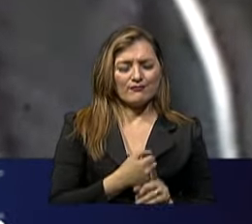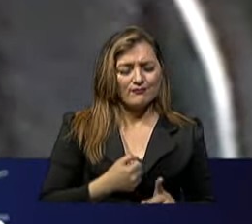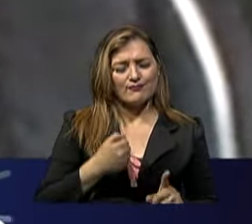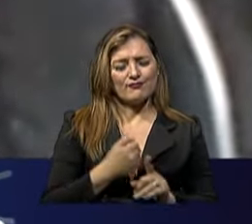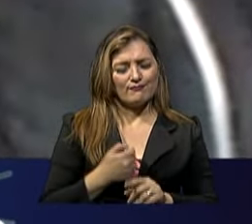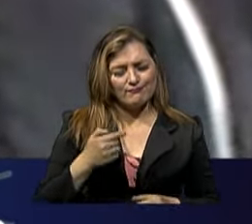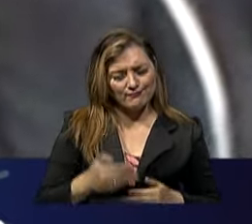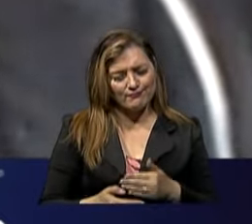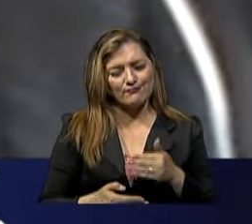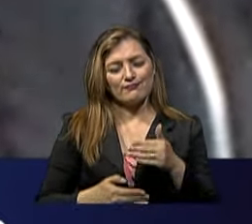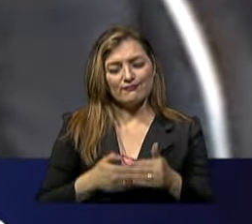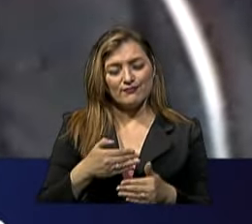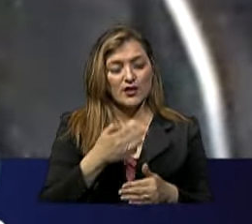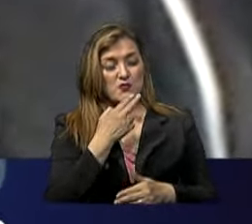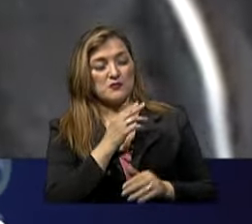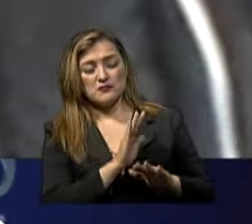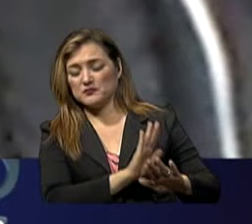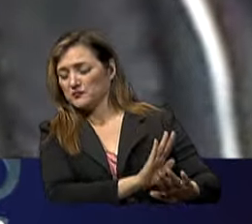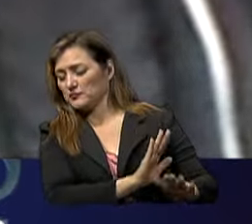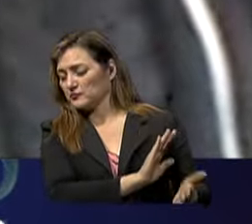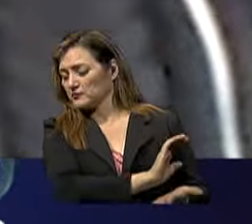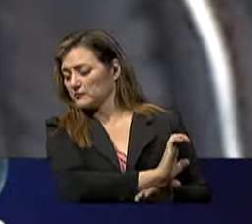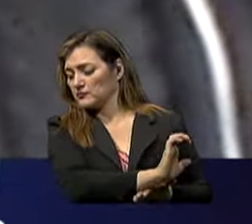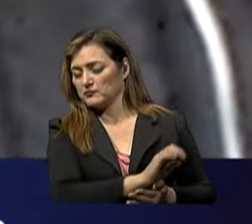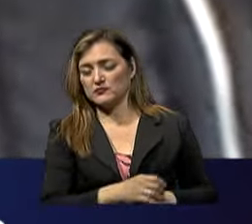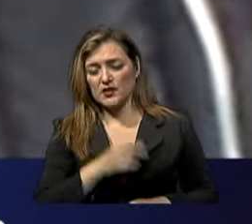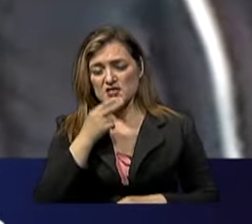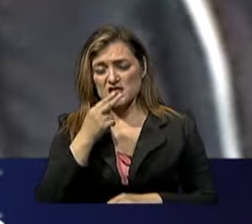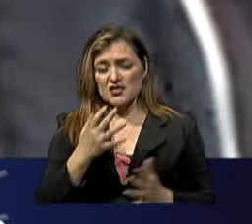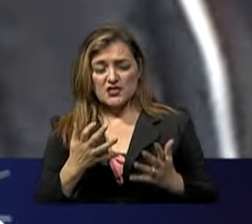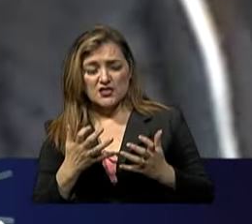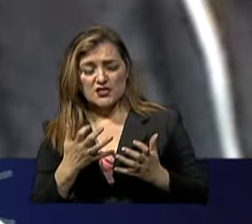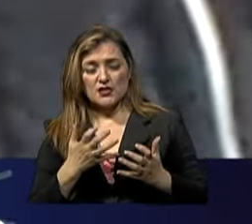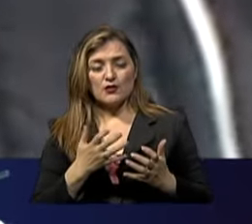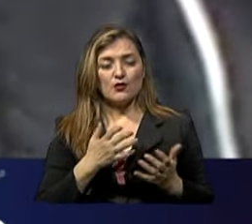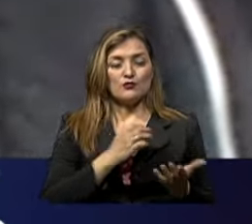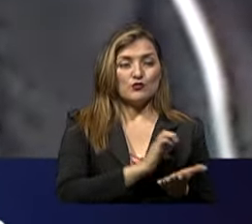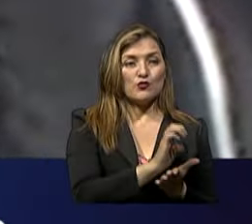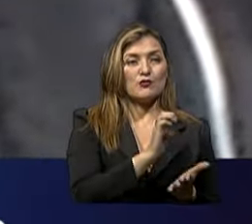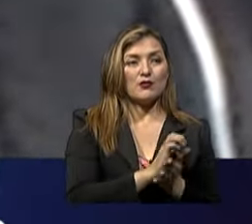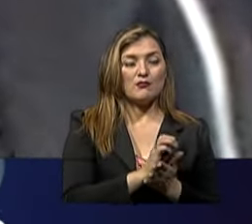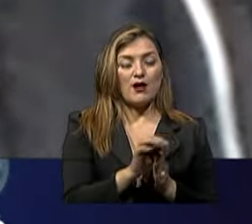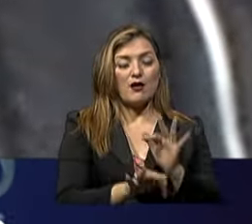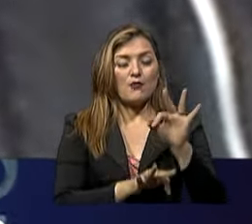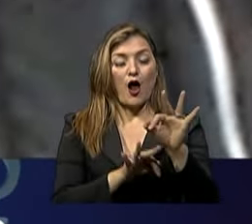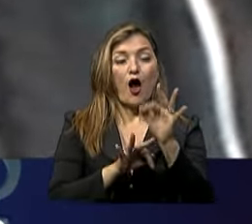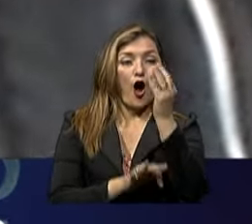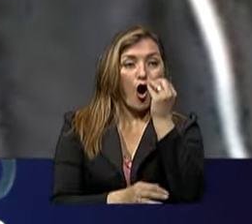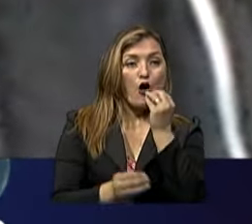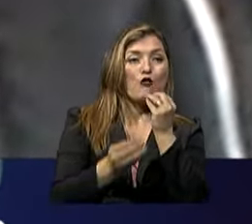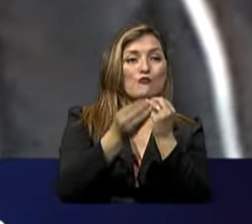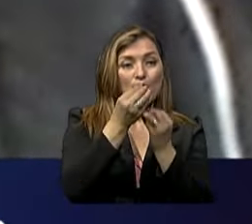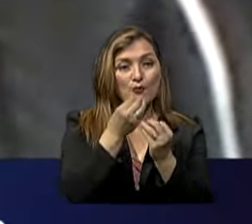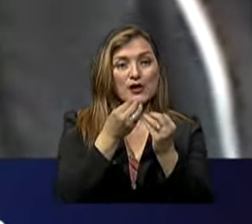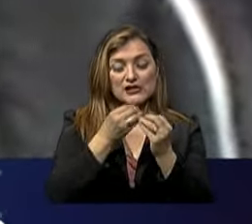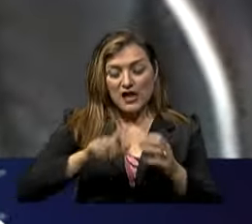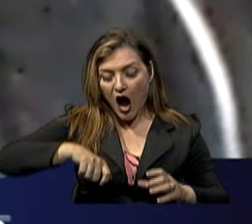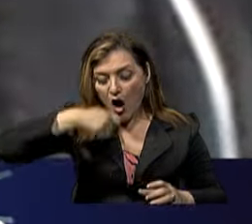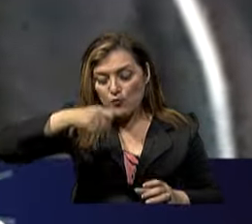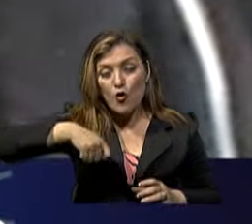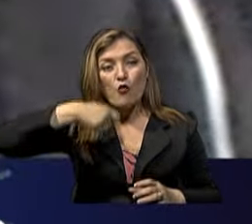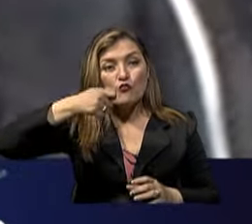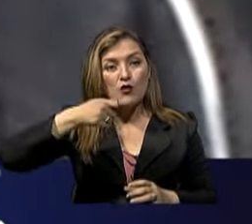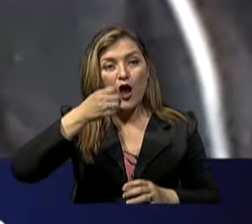A pesar de querer Fumar No fumar Entonces Empiezas a reemplazar Con comida Por ejemplo Necesitas meterte Algo a la boca Yo